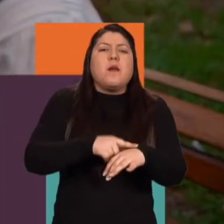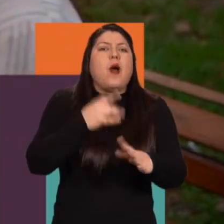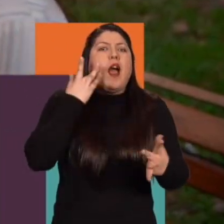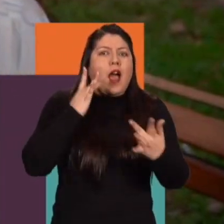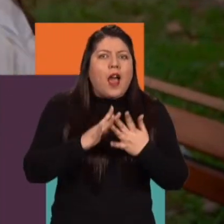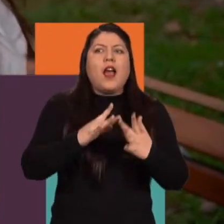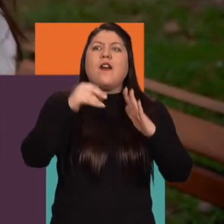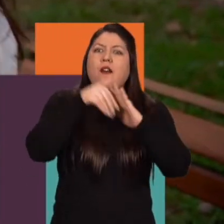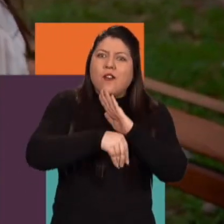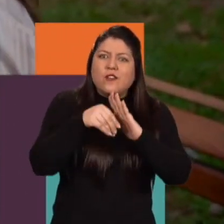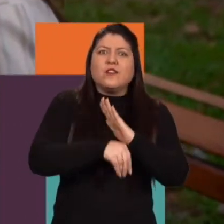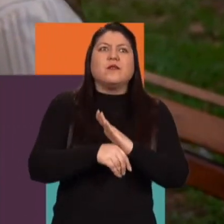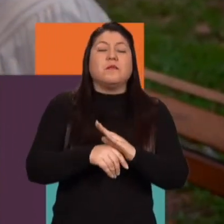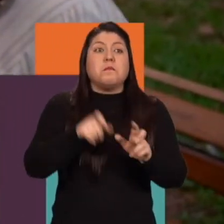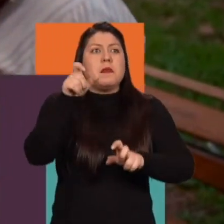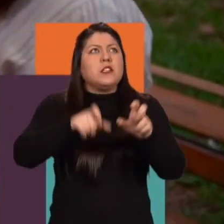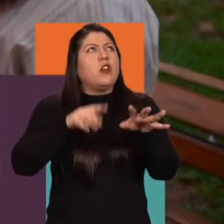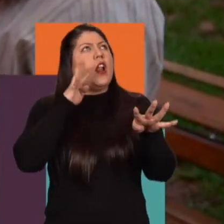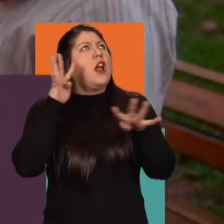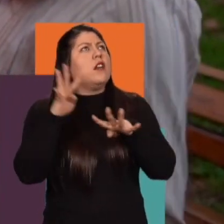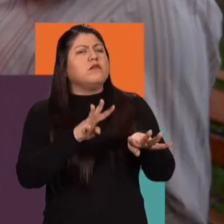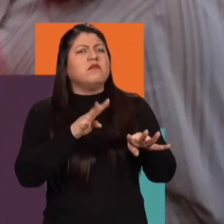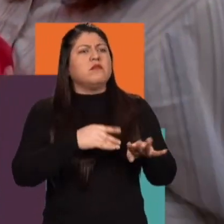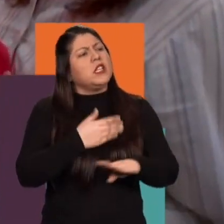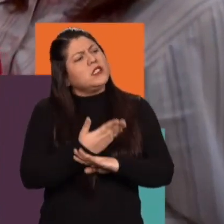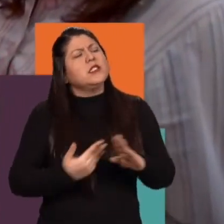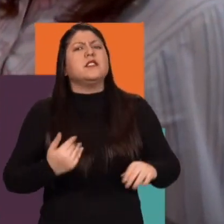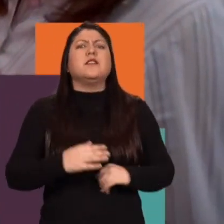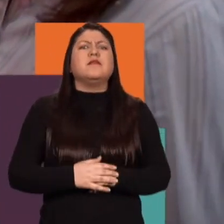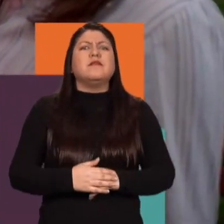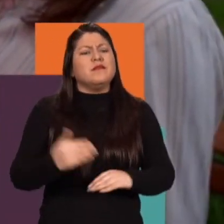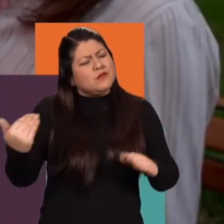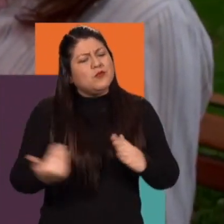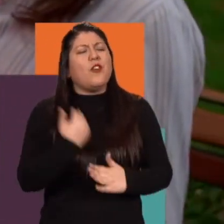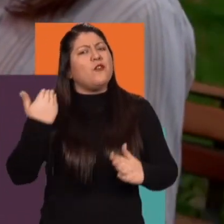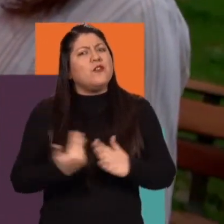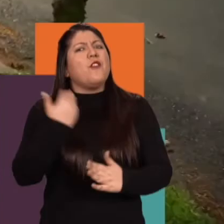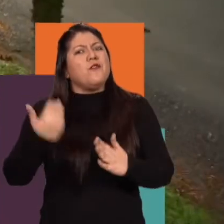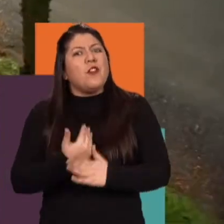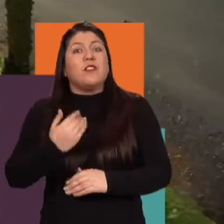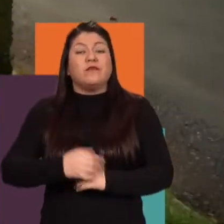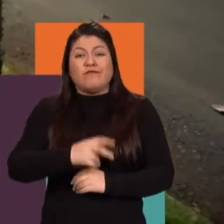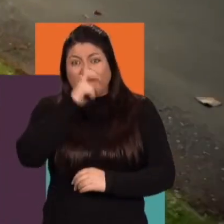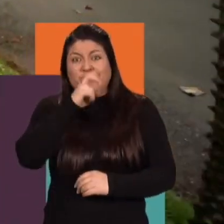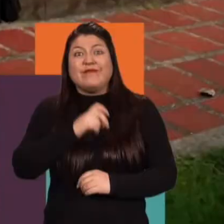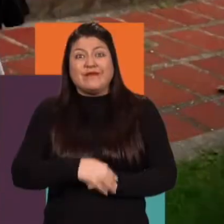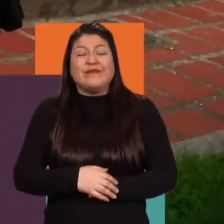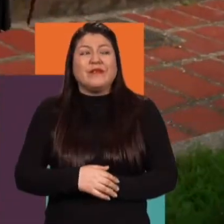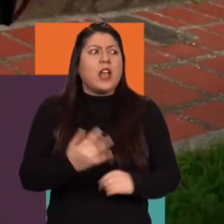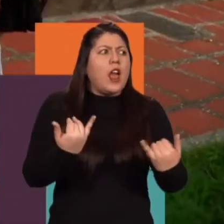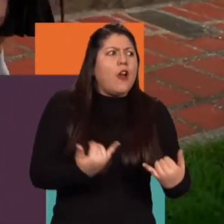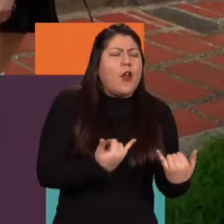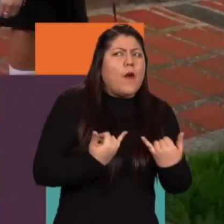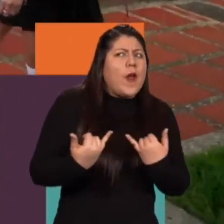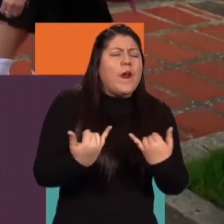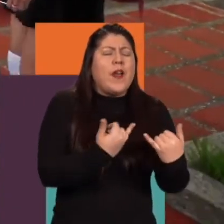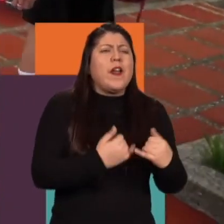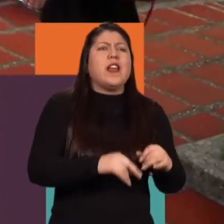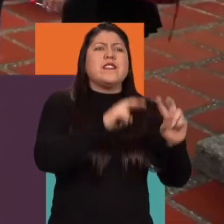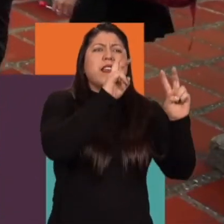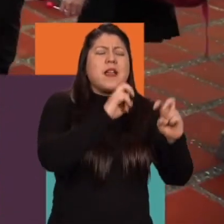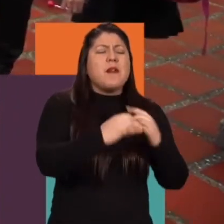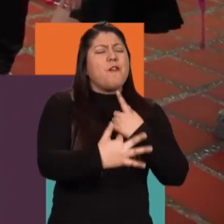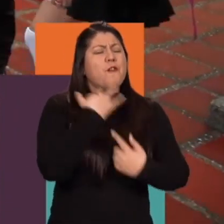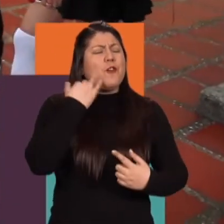estamos en un momento dorado para la generación de contenido porque el público cada vez es más exigente con lo que quiere ver y es